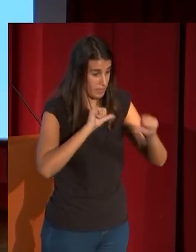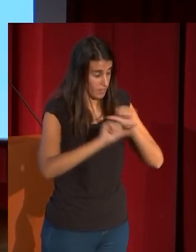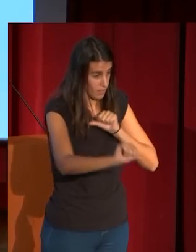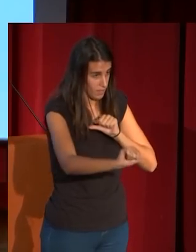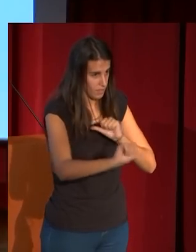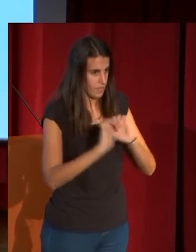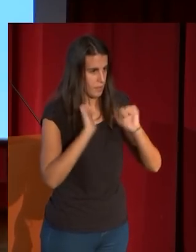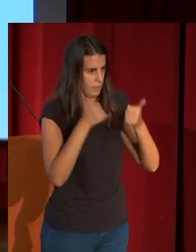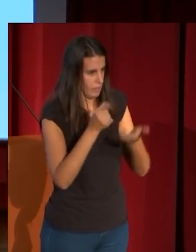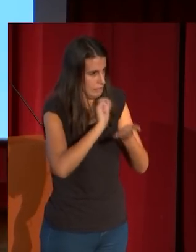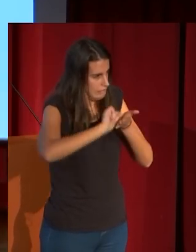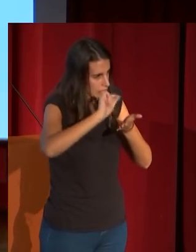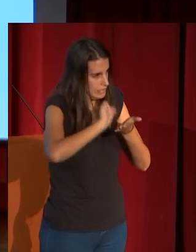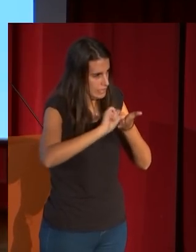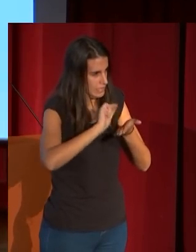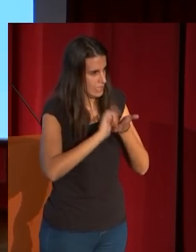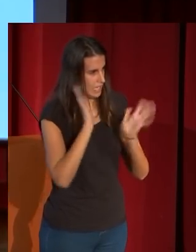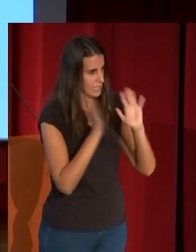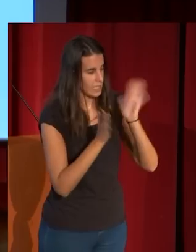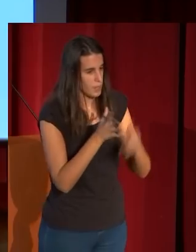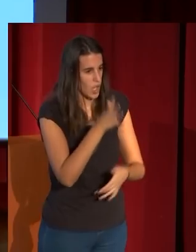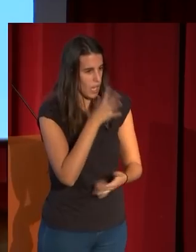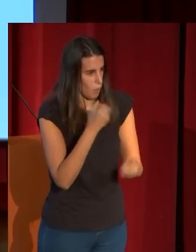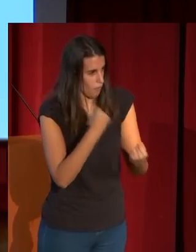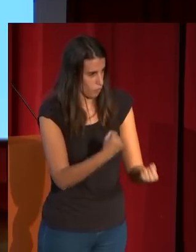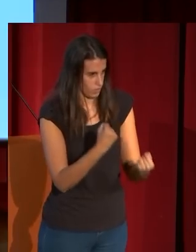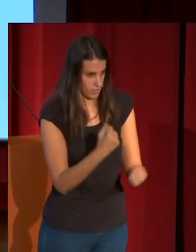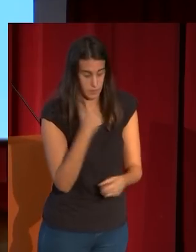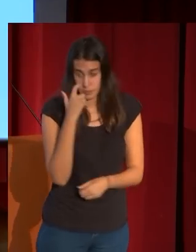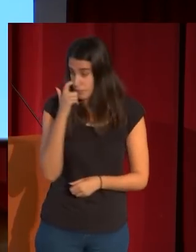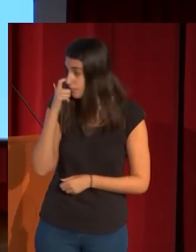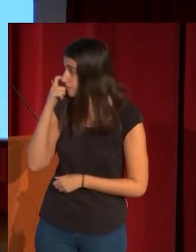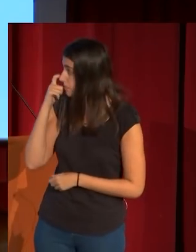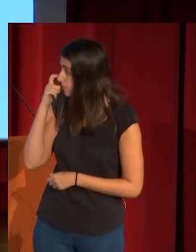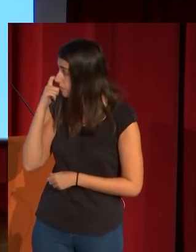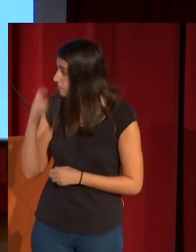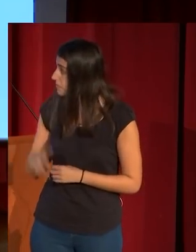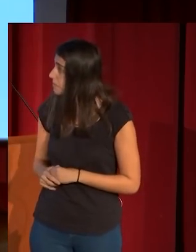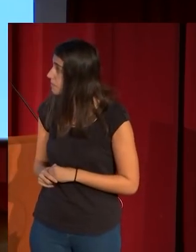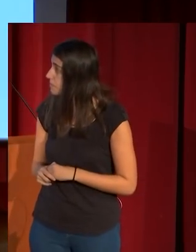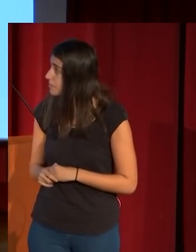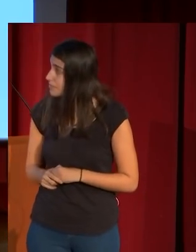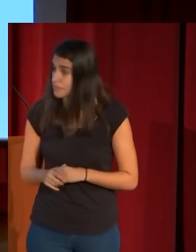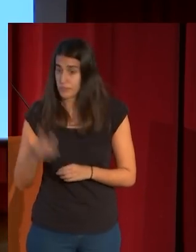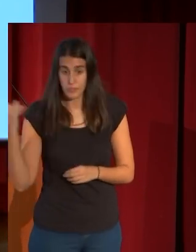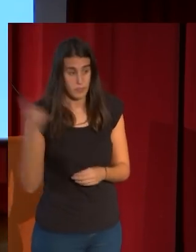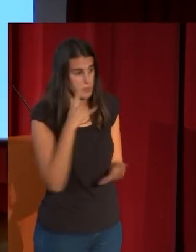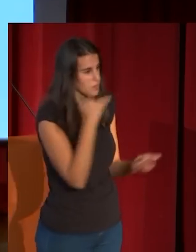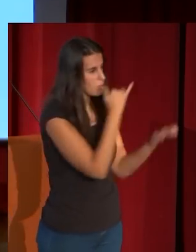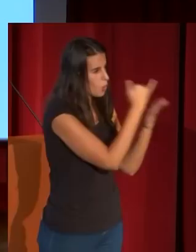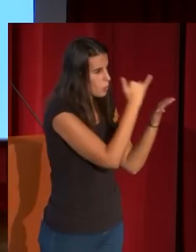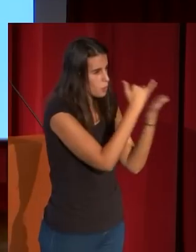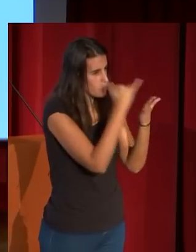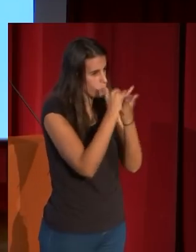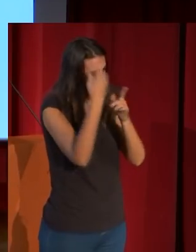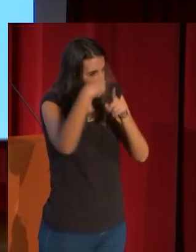se pueda ver el tratamiento del agua fuerte justamente en esta obra de la cual tenemos distintas pruebas de Estado